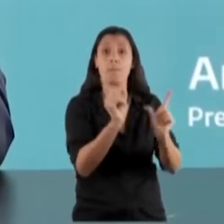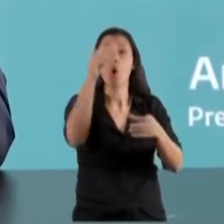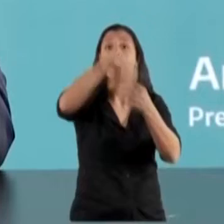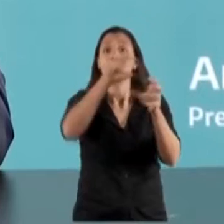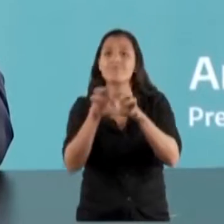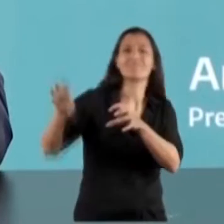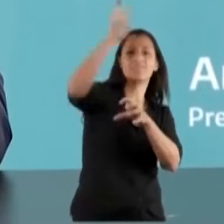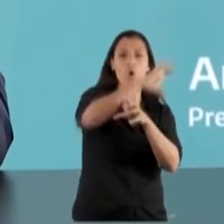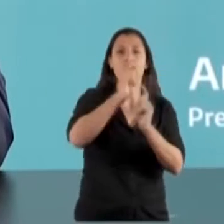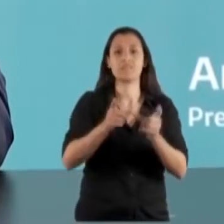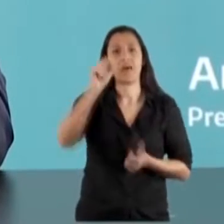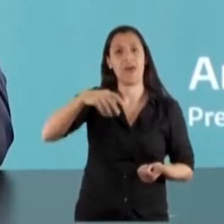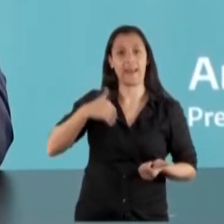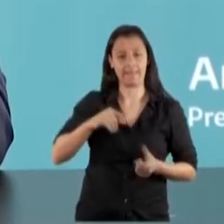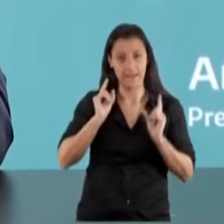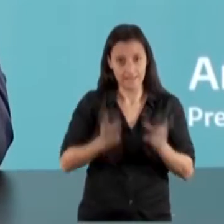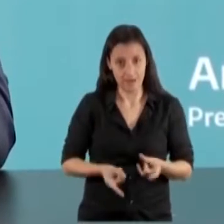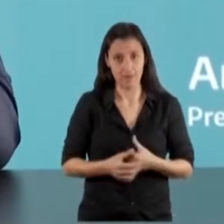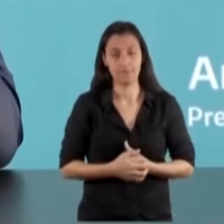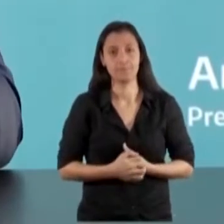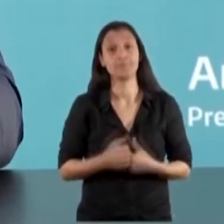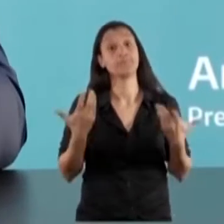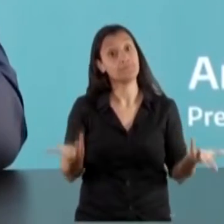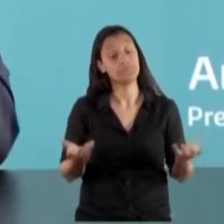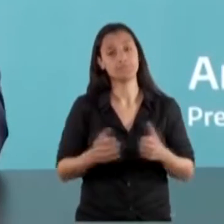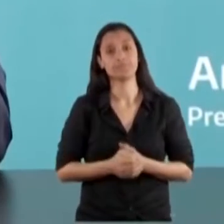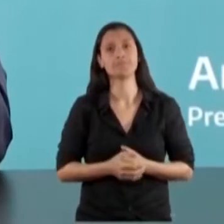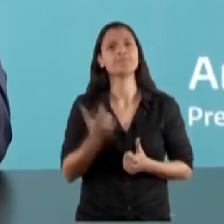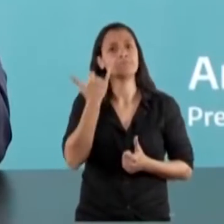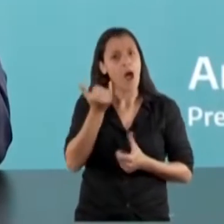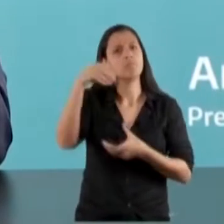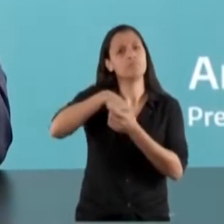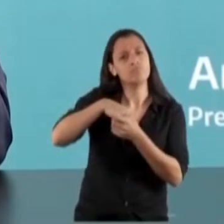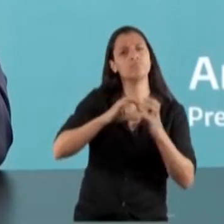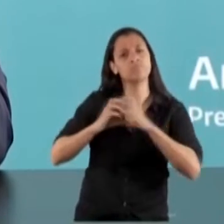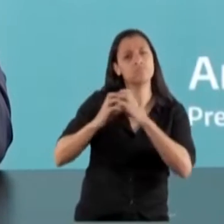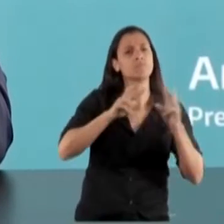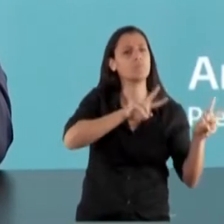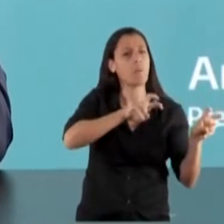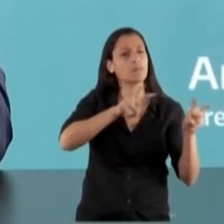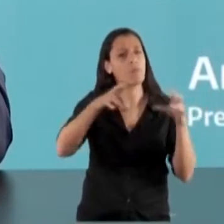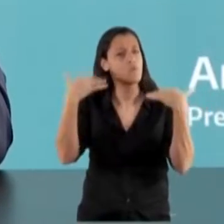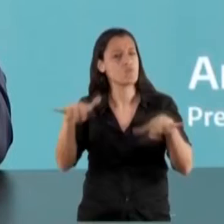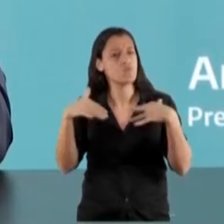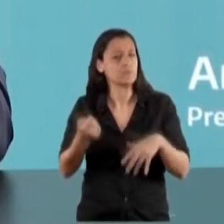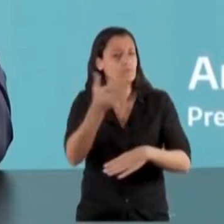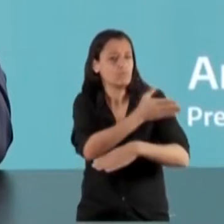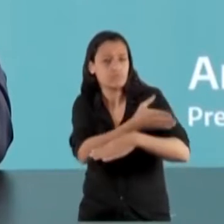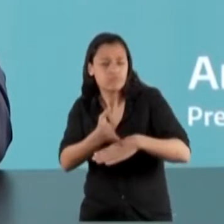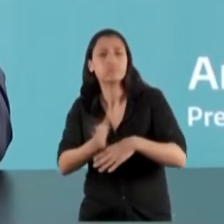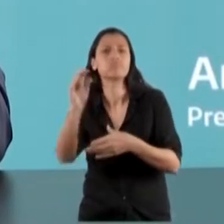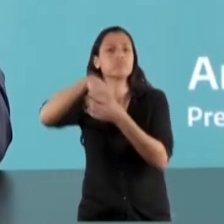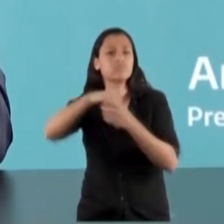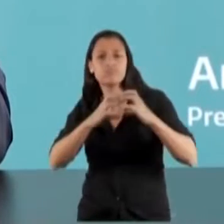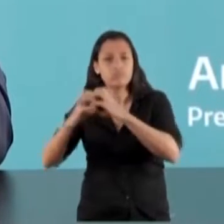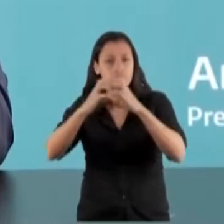de la Argentina. Así que bueno, hemos tocado absolutamente la totalidad de los